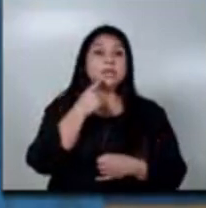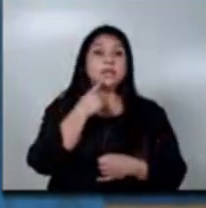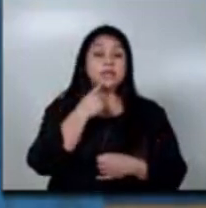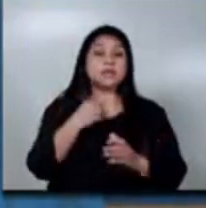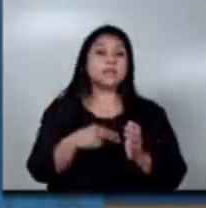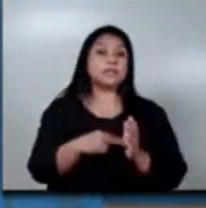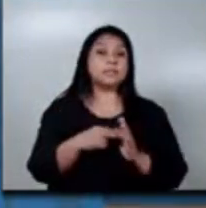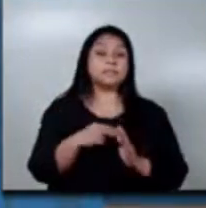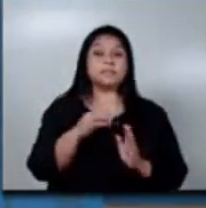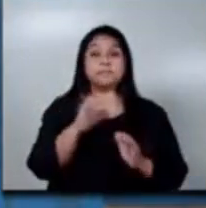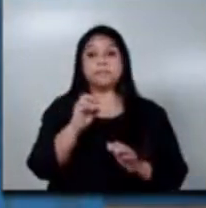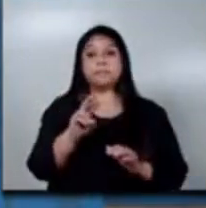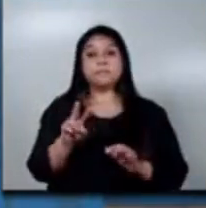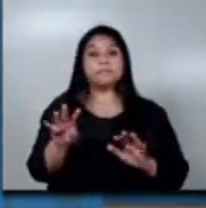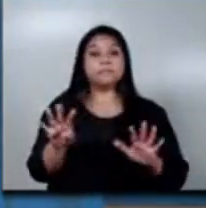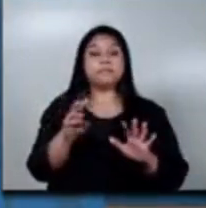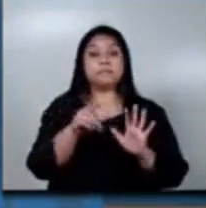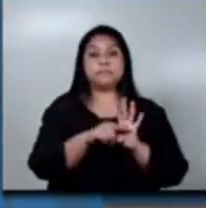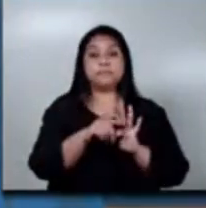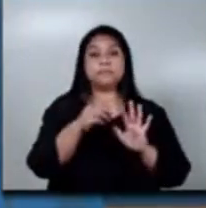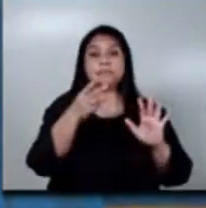veintinueve guión ochenta y nueve.